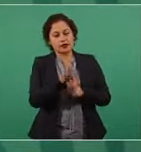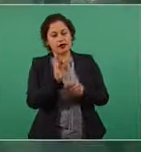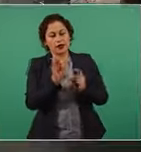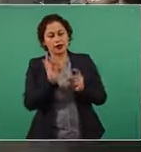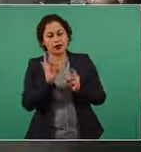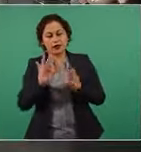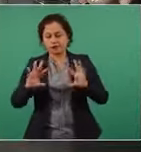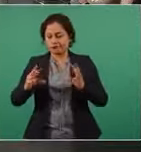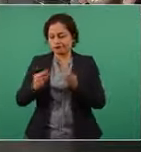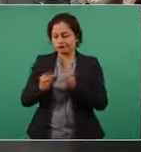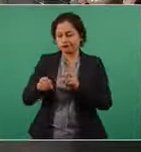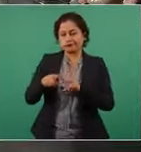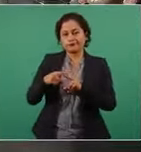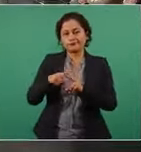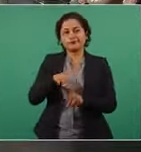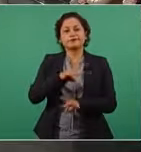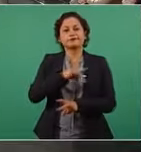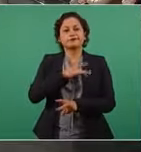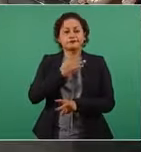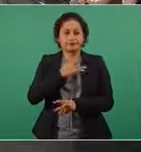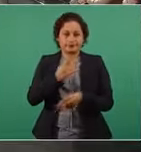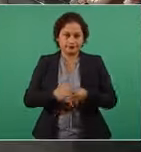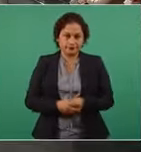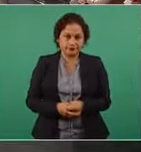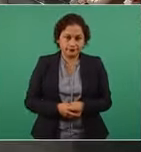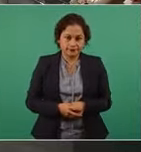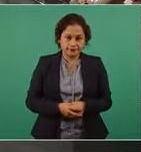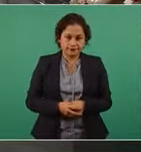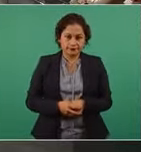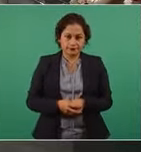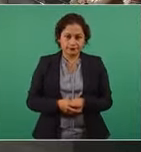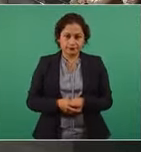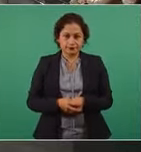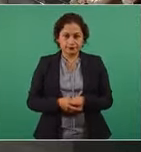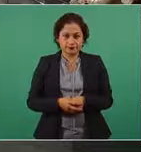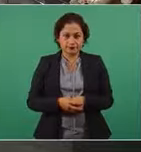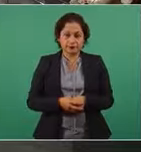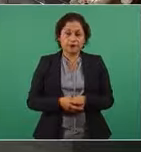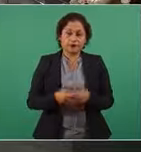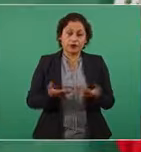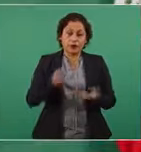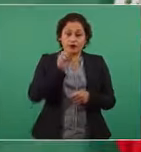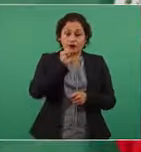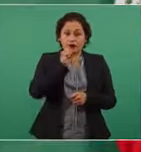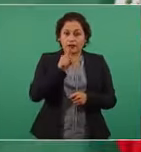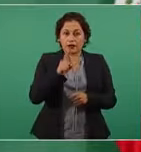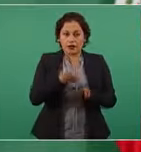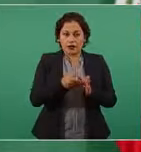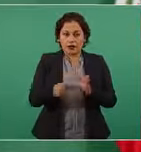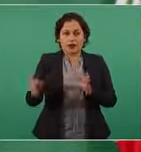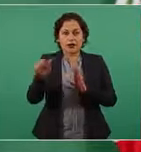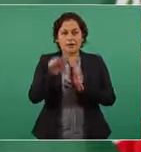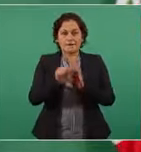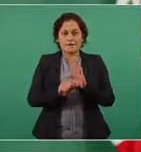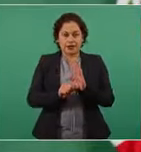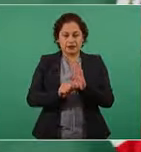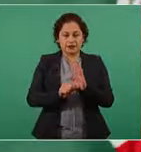También siendo un mes difícil mayo